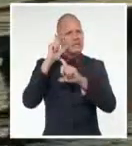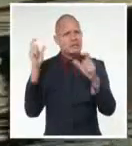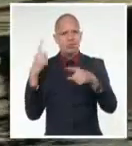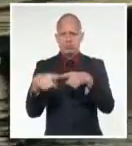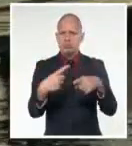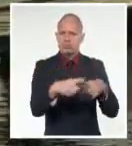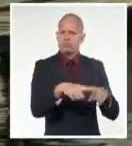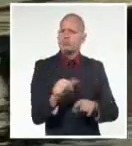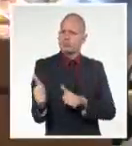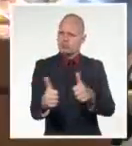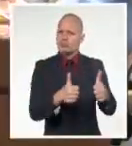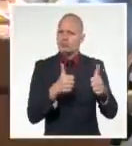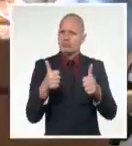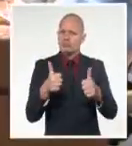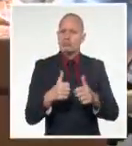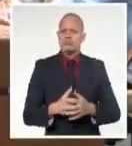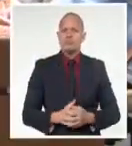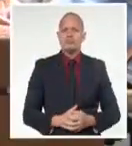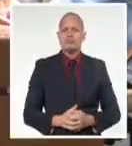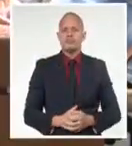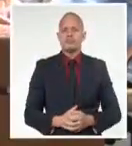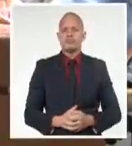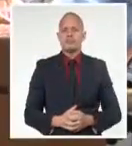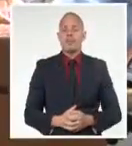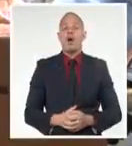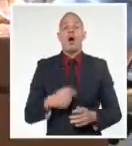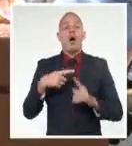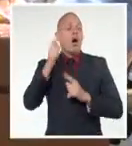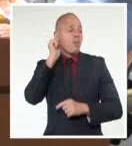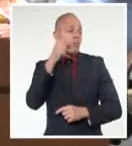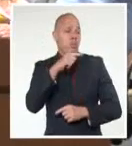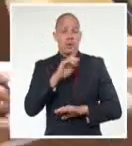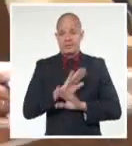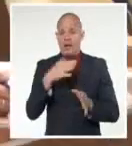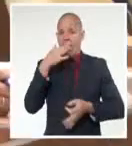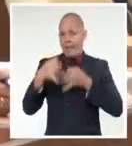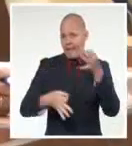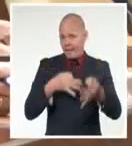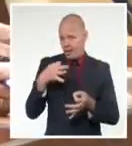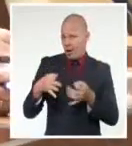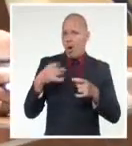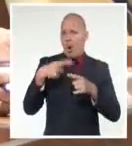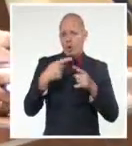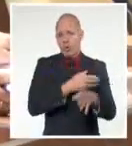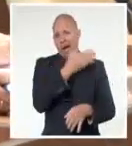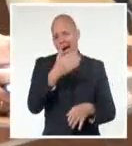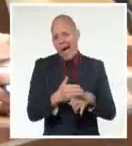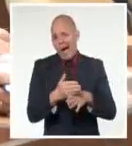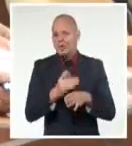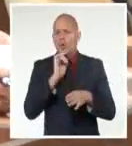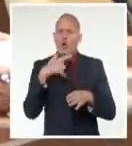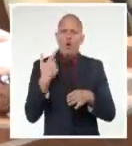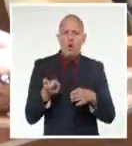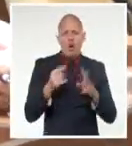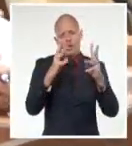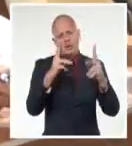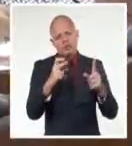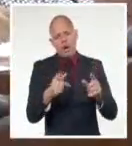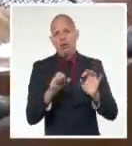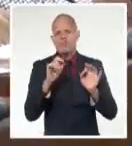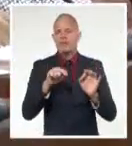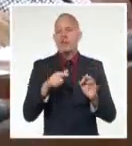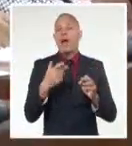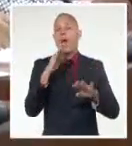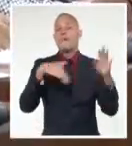nacional. La titular en su explicación se refirió no solo a lo logrado hacia adentro del SIGMA, sino al vínculo con otros